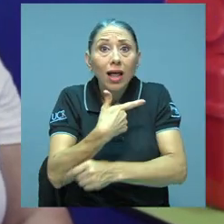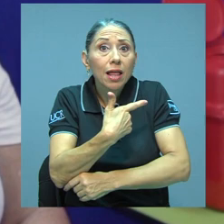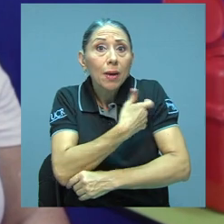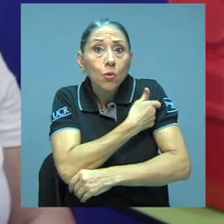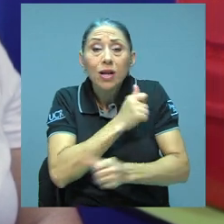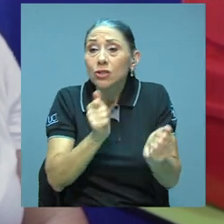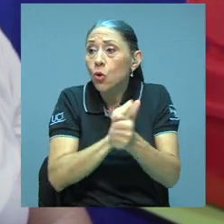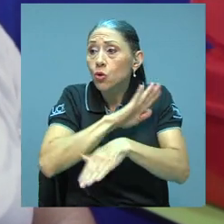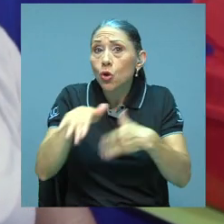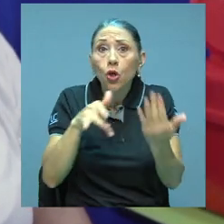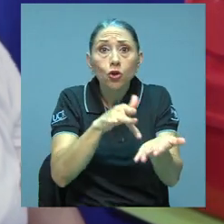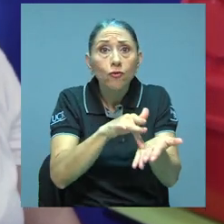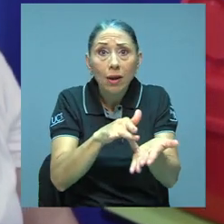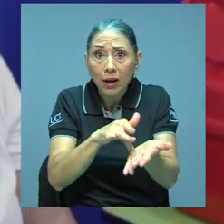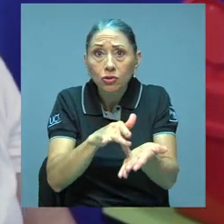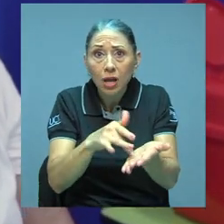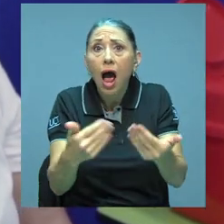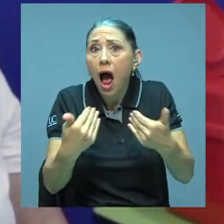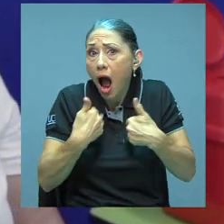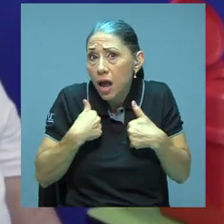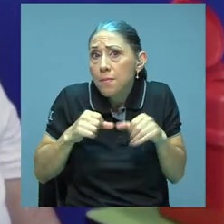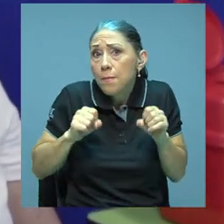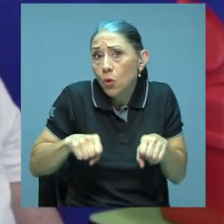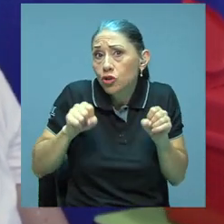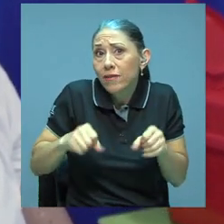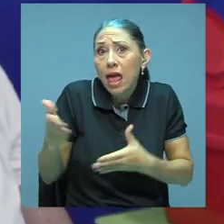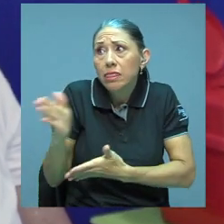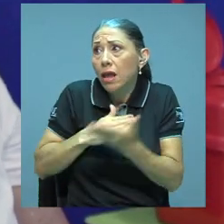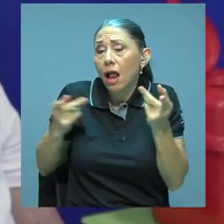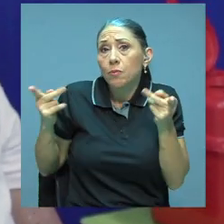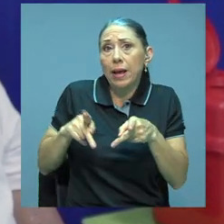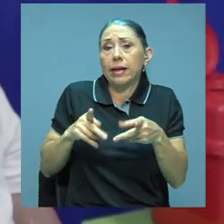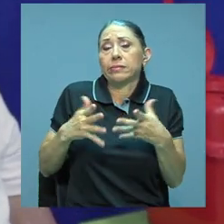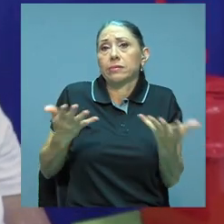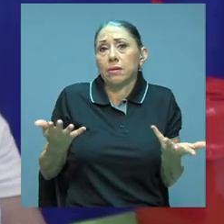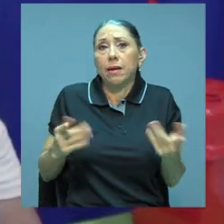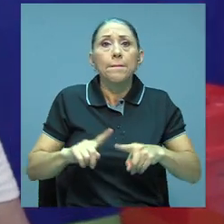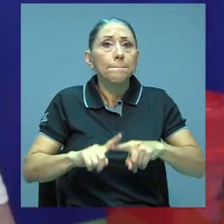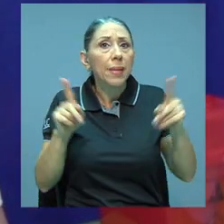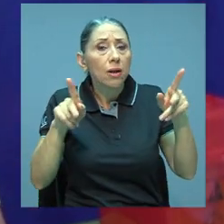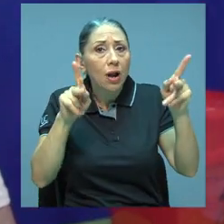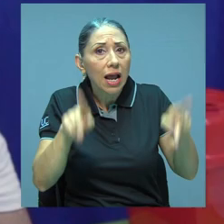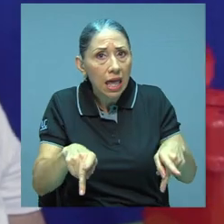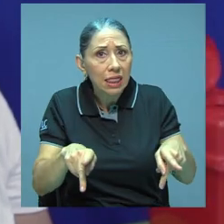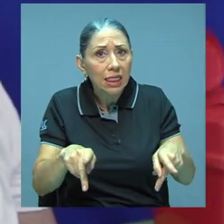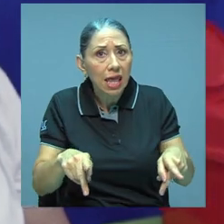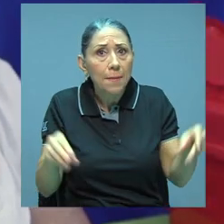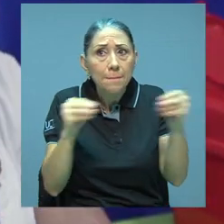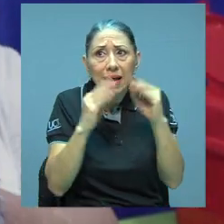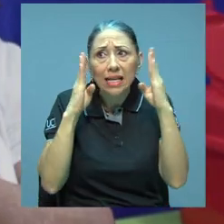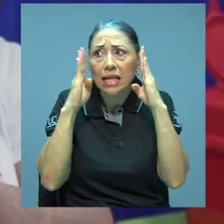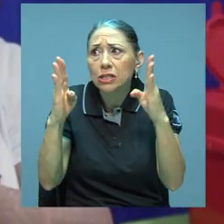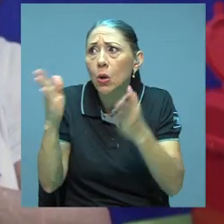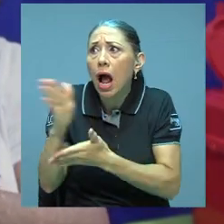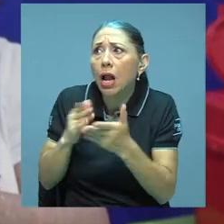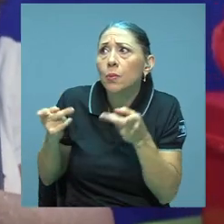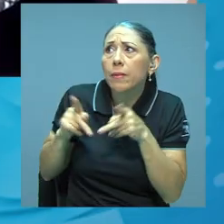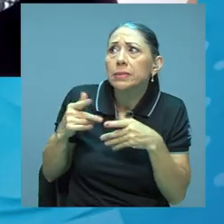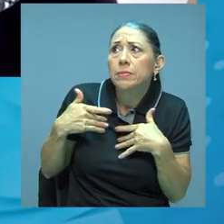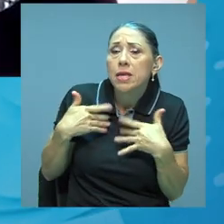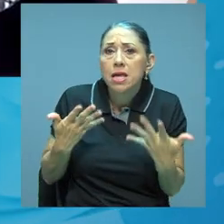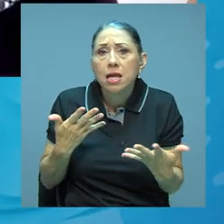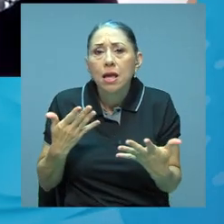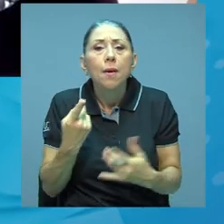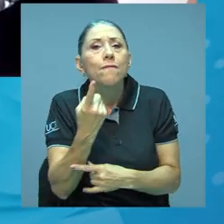vacunas y con todos los fármacos hay la posibilidad de que haya algunos efectos adversos. Sin embargo, la gente le está causando más atención a esto